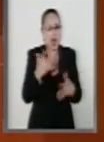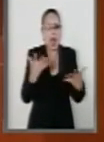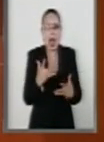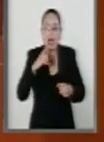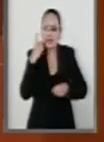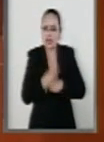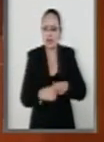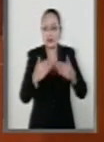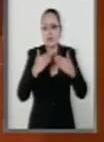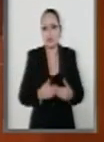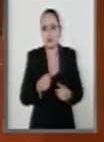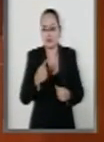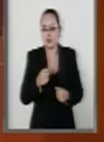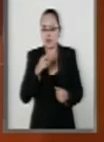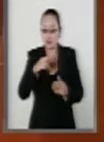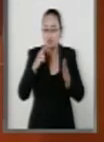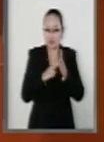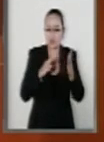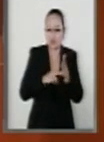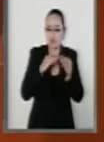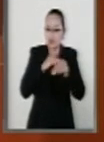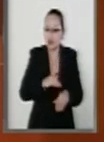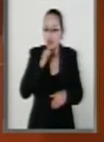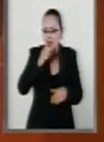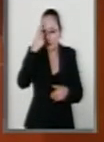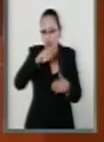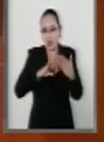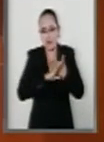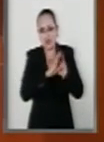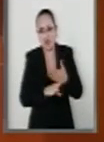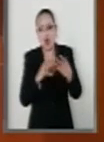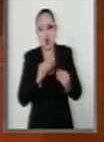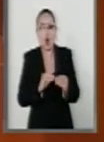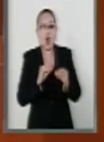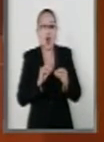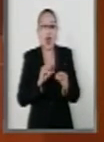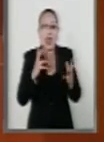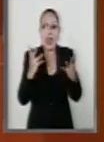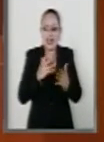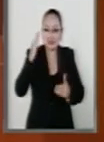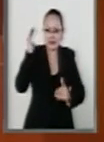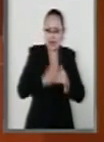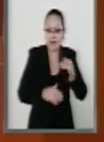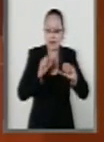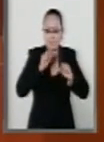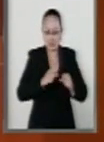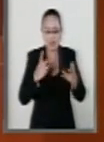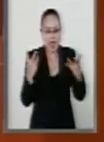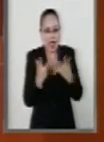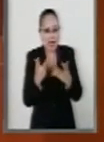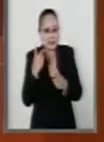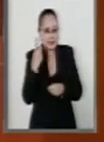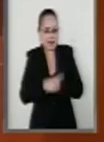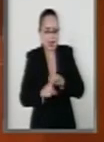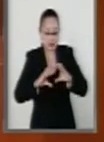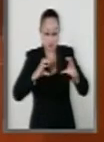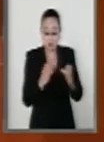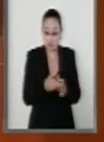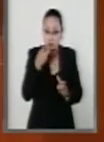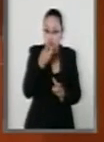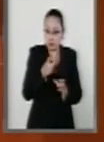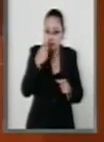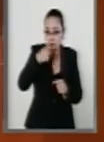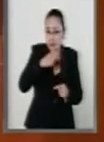no toman las medidas necesarias para prevenir o hacer cesar la comisión de los ilícitos de las